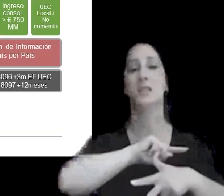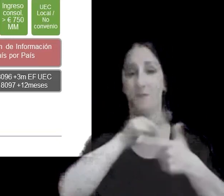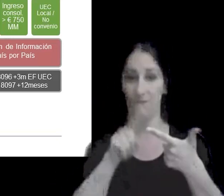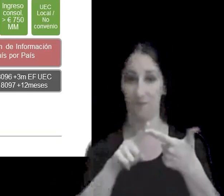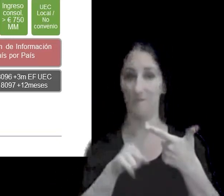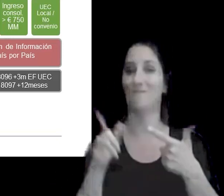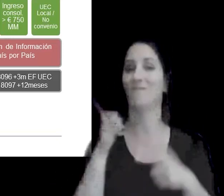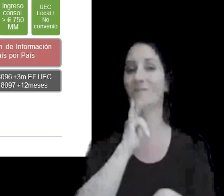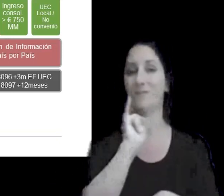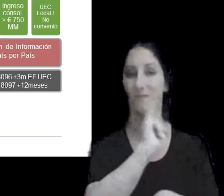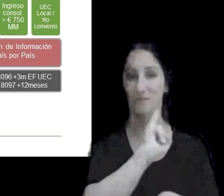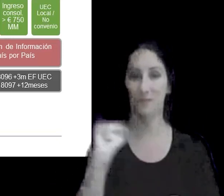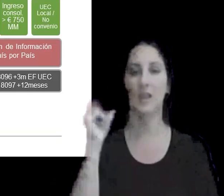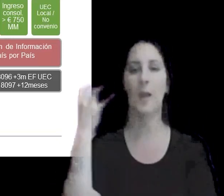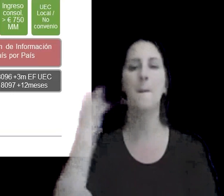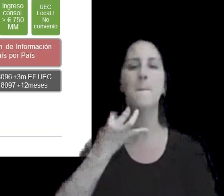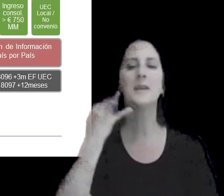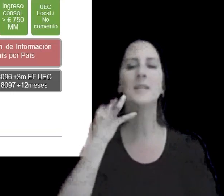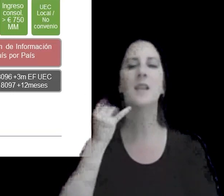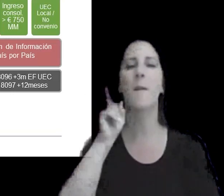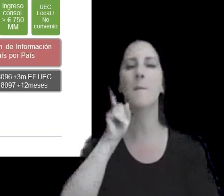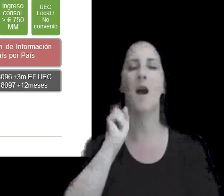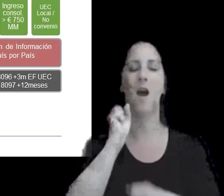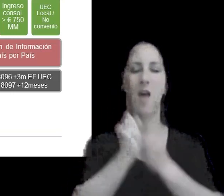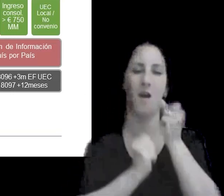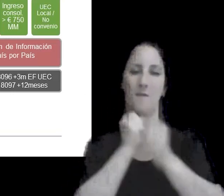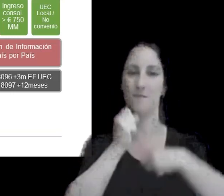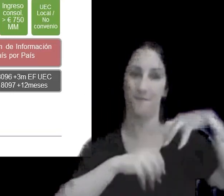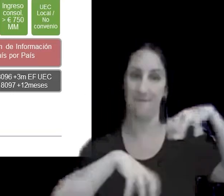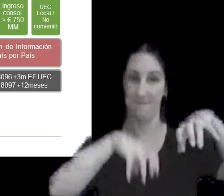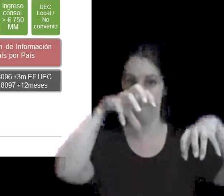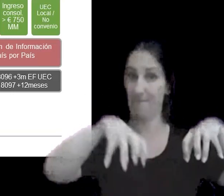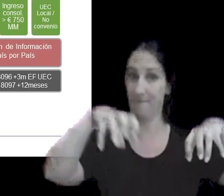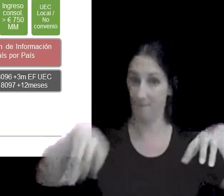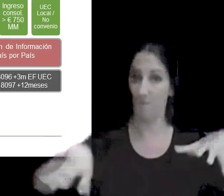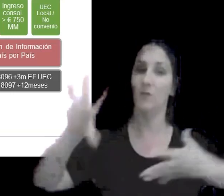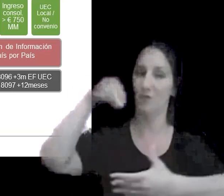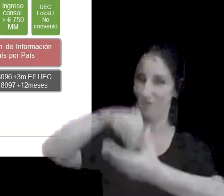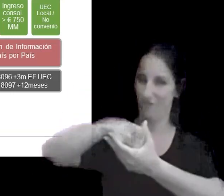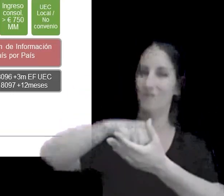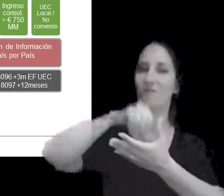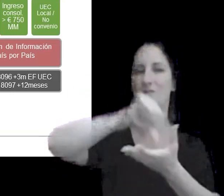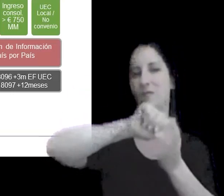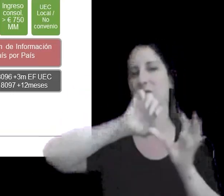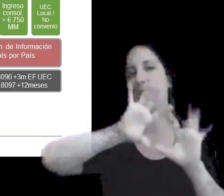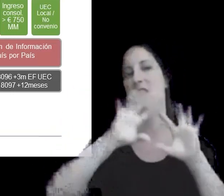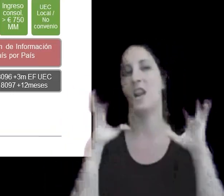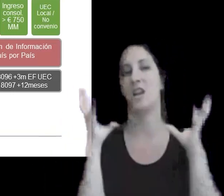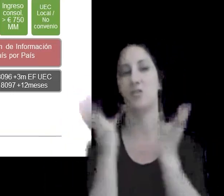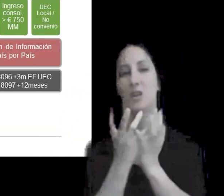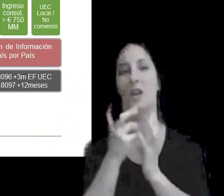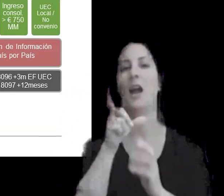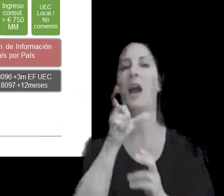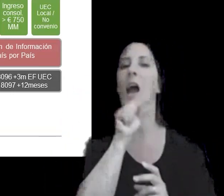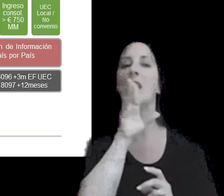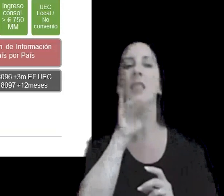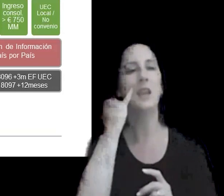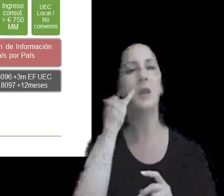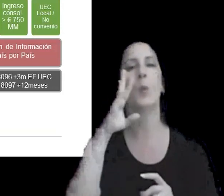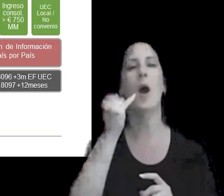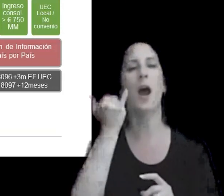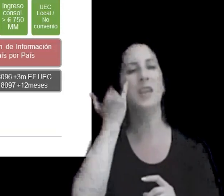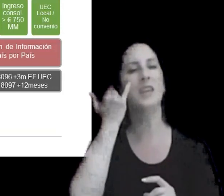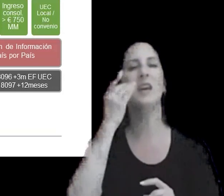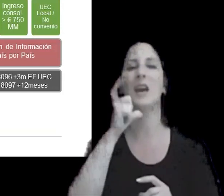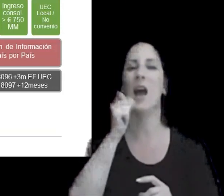específicamente para aquellas entidades que son parte de grupos multinacionales alcanzados por country by country donde